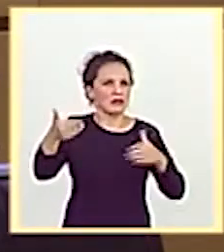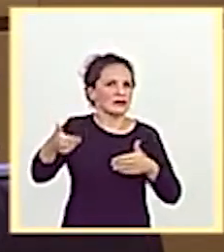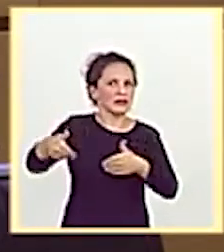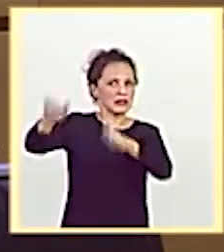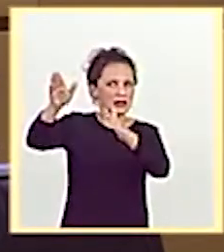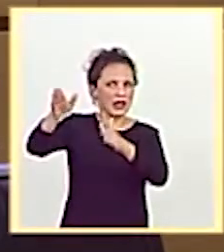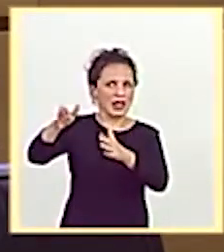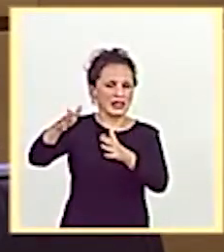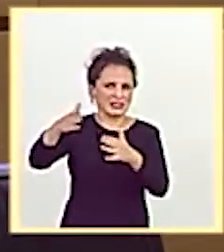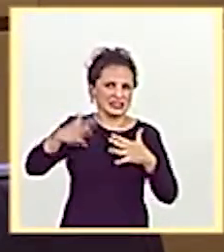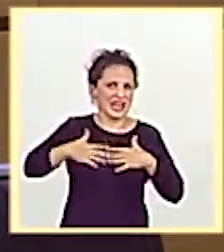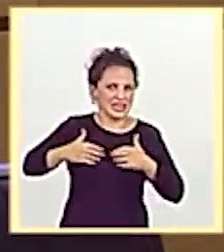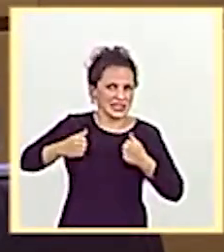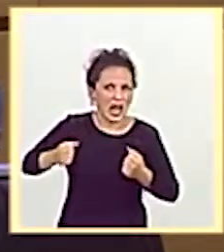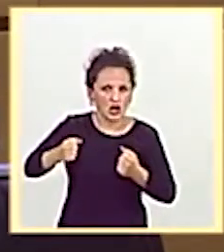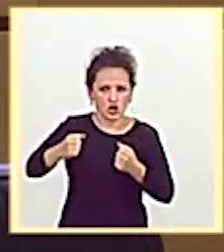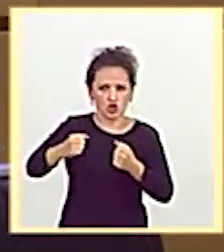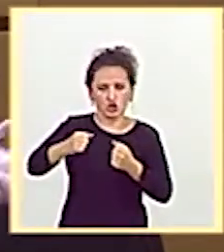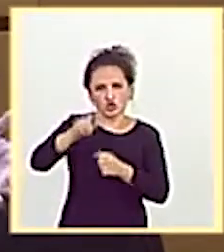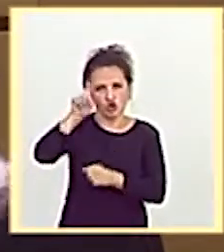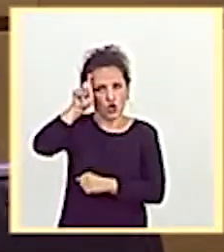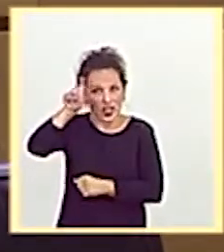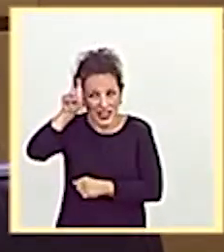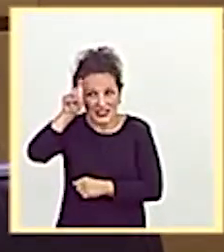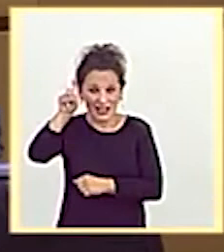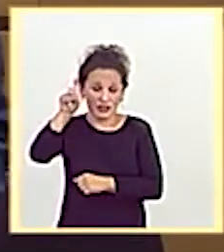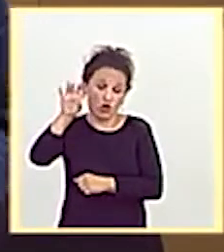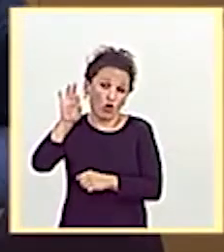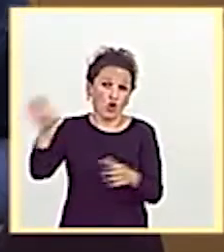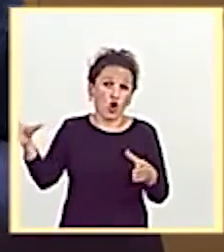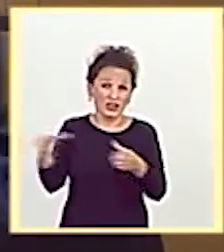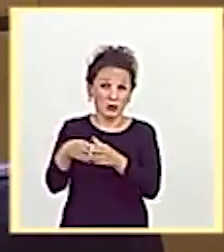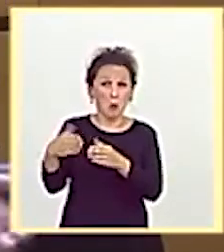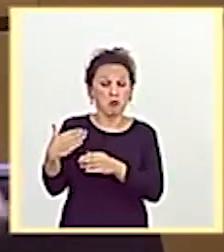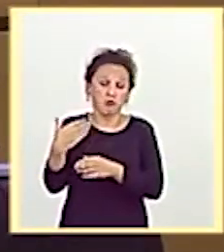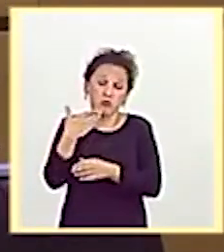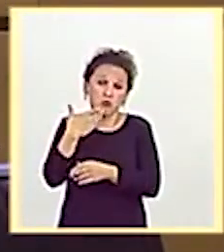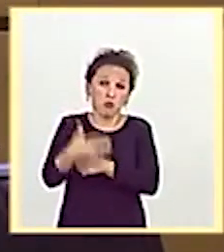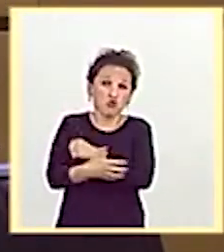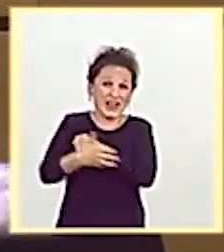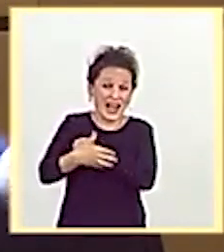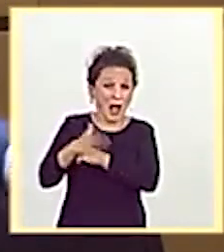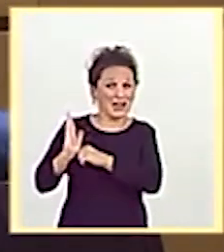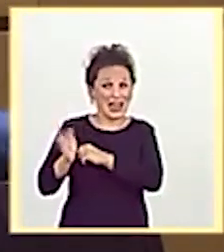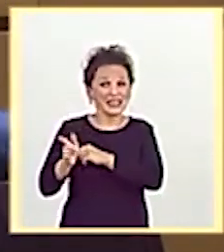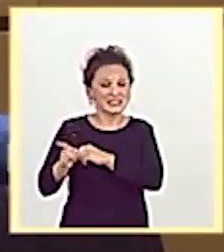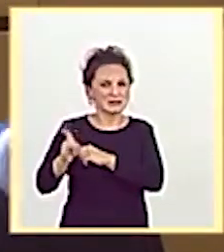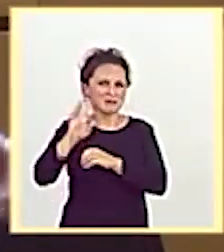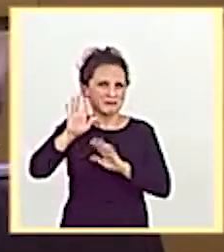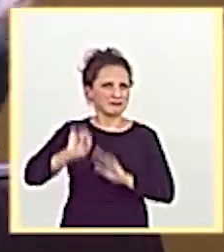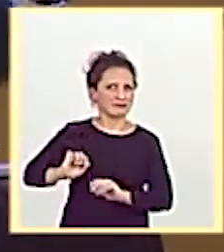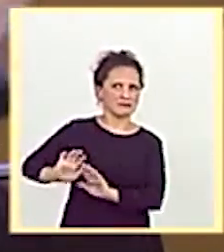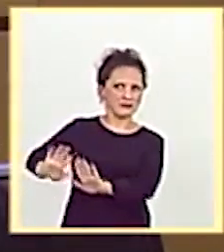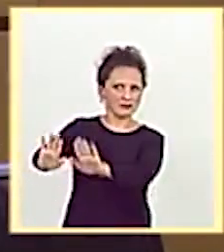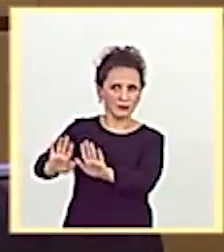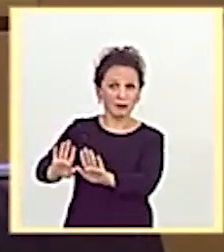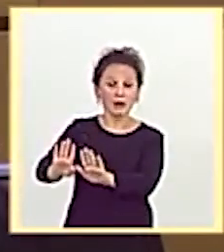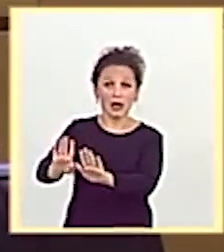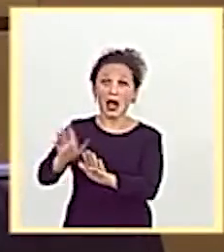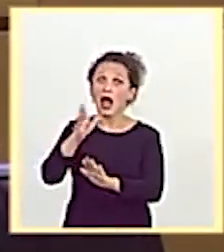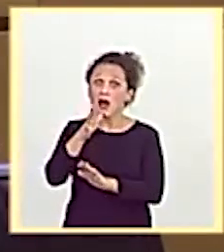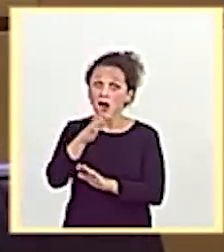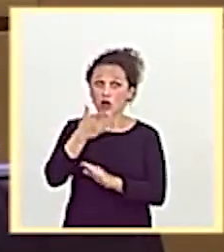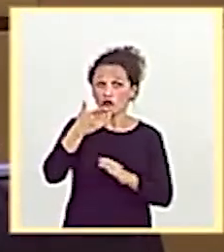a sanitarios y a docentes frente al COVID. Y el vicepresidente y responsable de turismo no hace falta decir nada, ya lo dicen sus